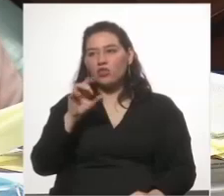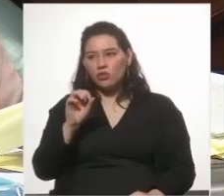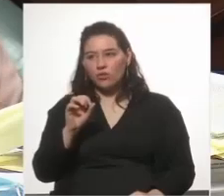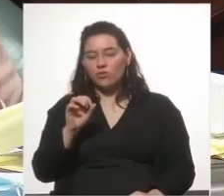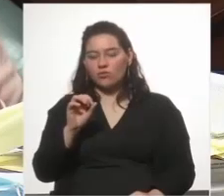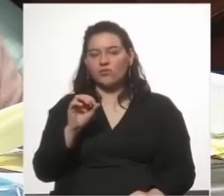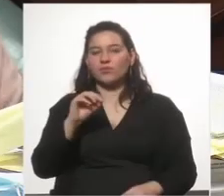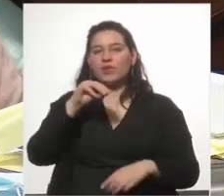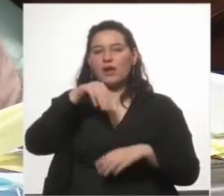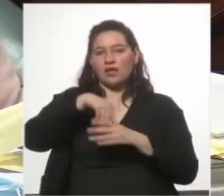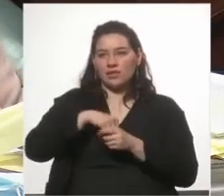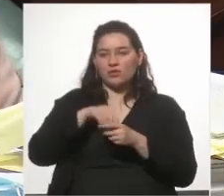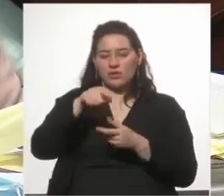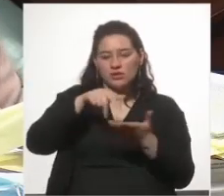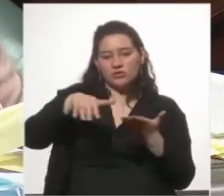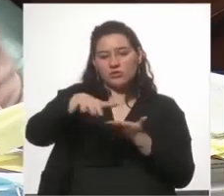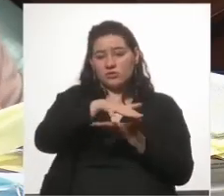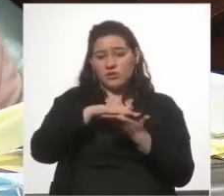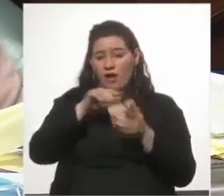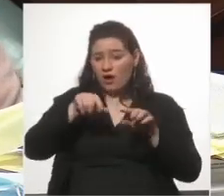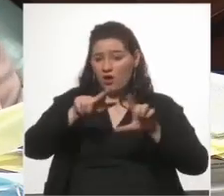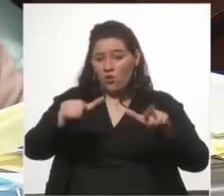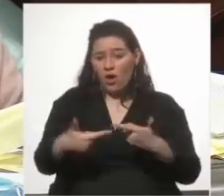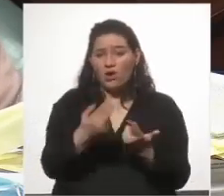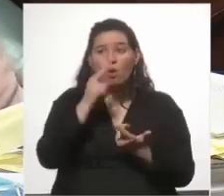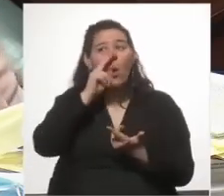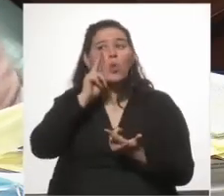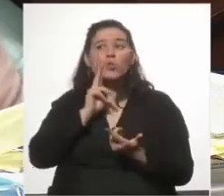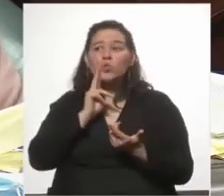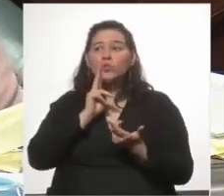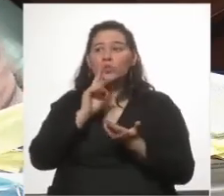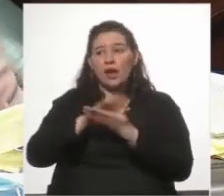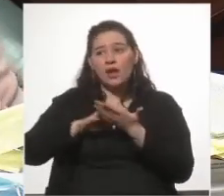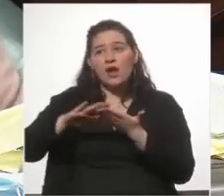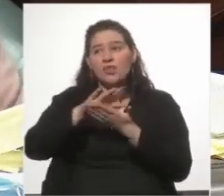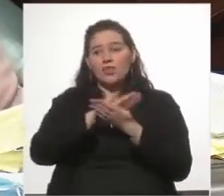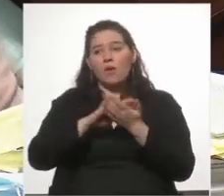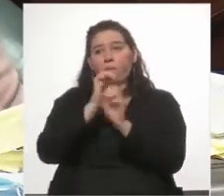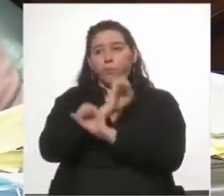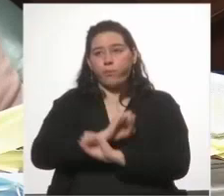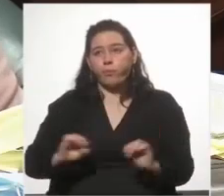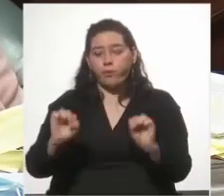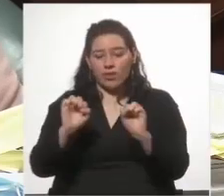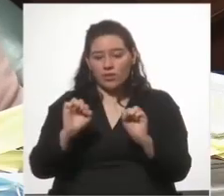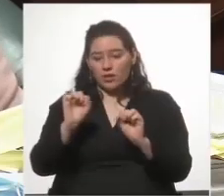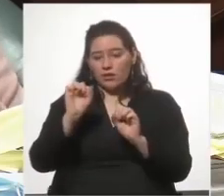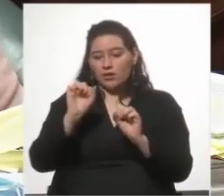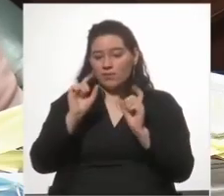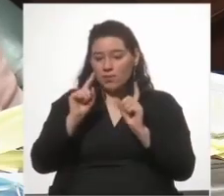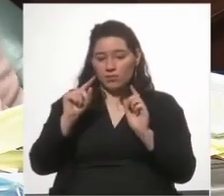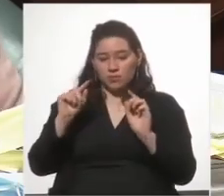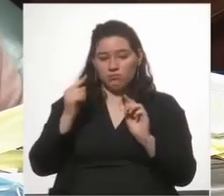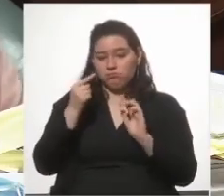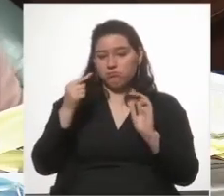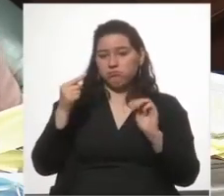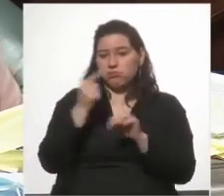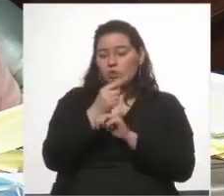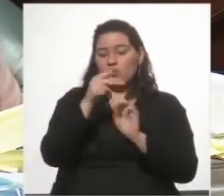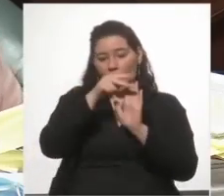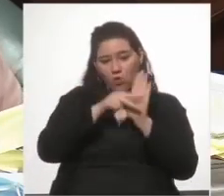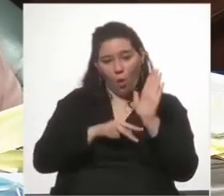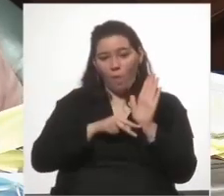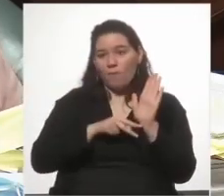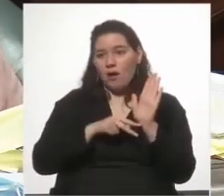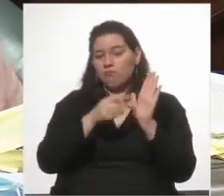impregna este caso. Aquí no hay conducta alguna que pueda lesionar los bienes que la norma trata de defender y se estaba